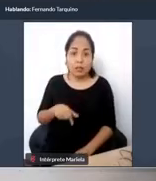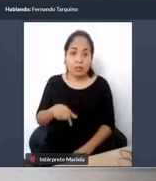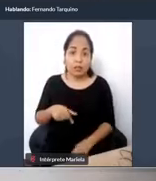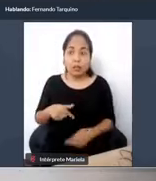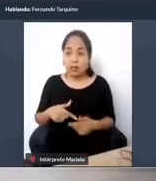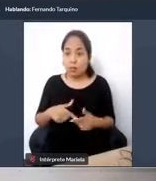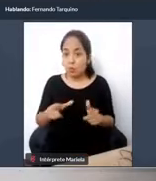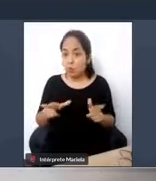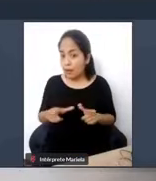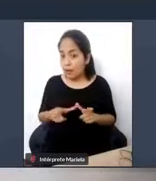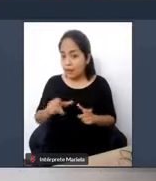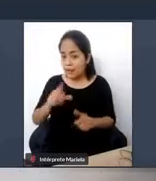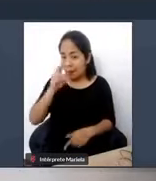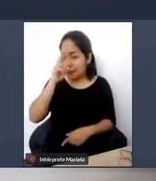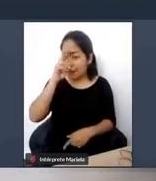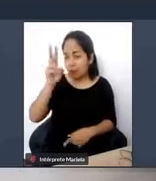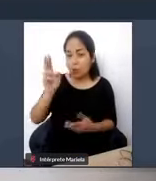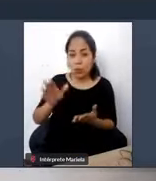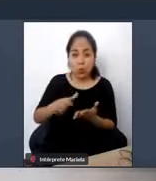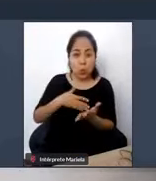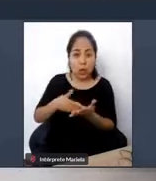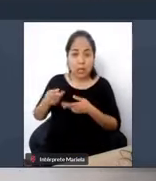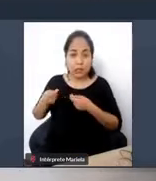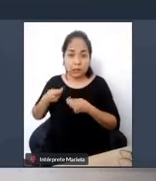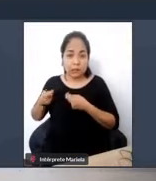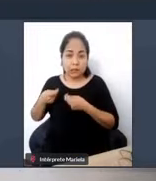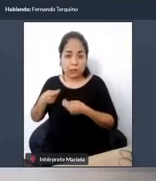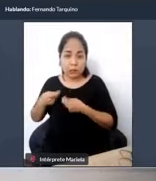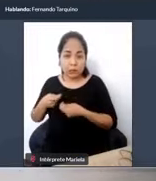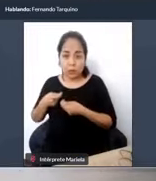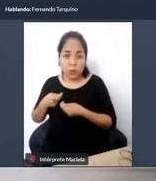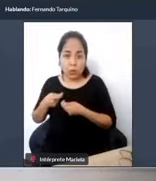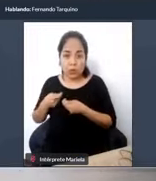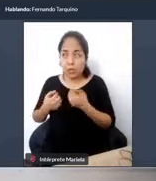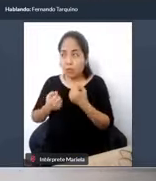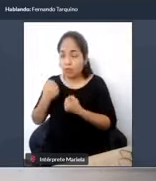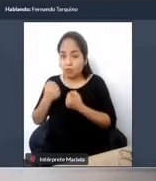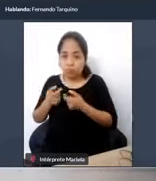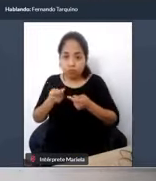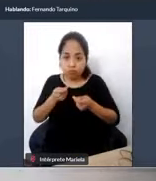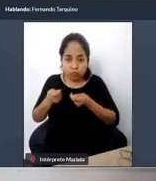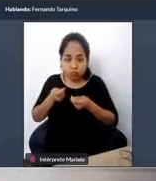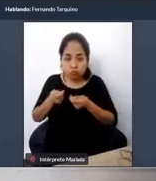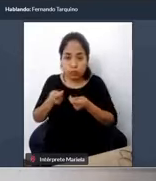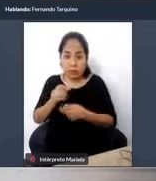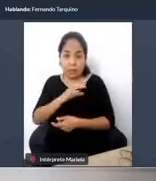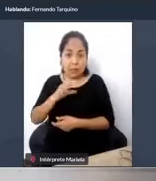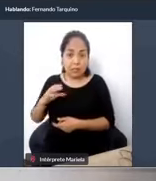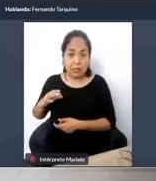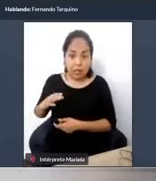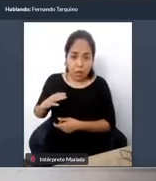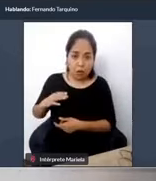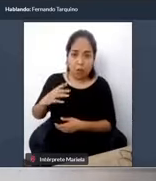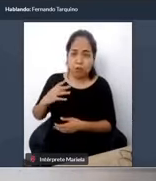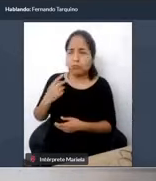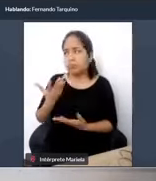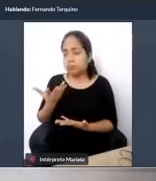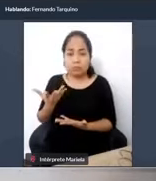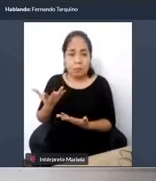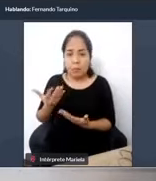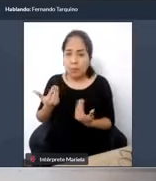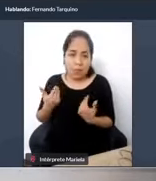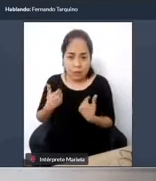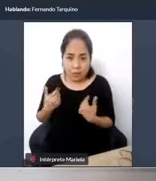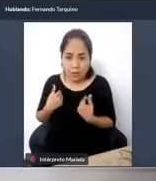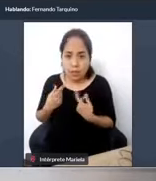país, ni la de Callao, que tiene ya como 15 o 20 años, controla a distancia el sistema semafórico,